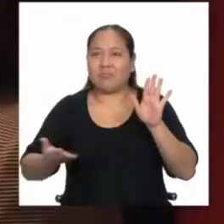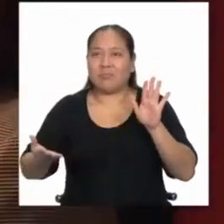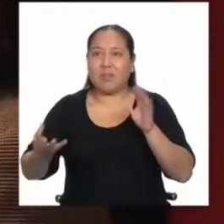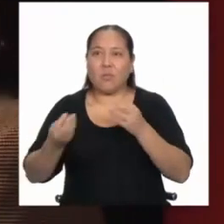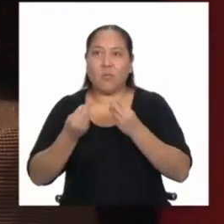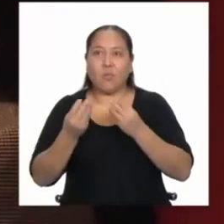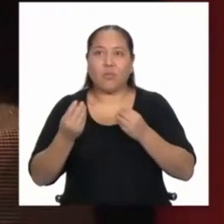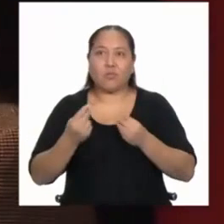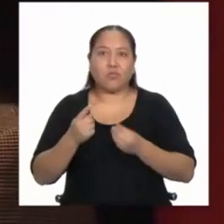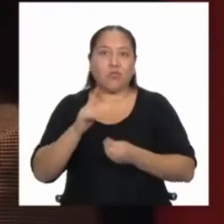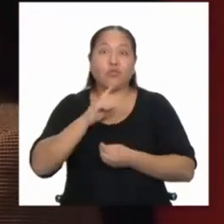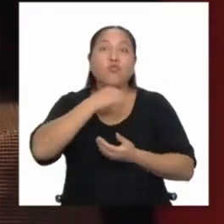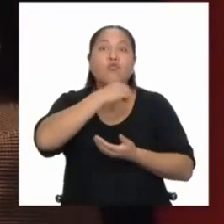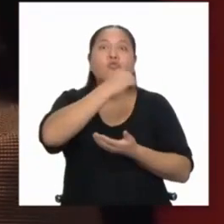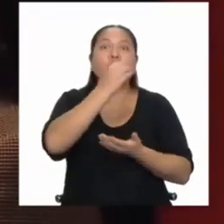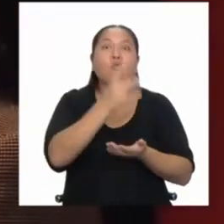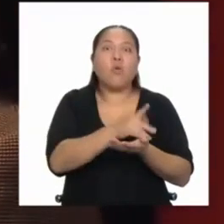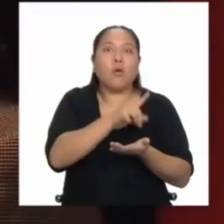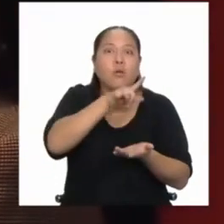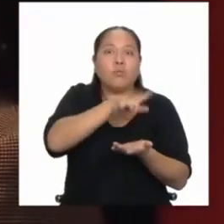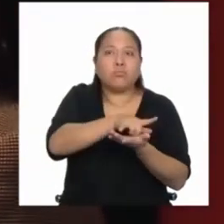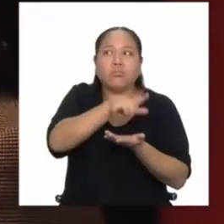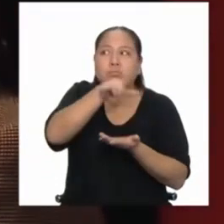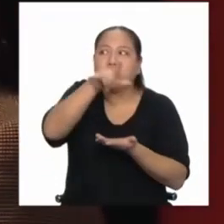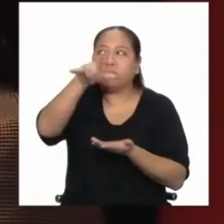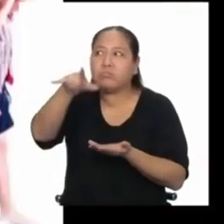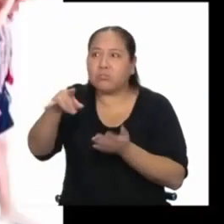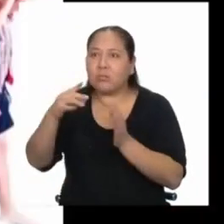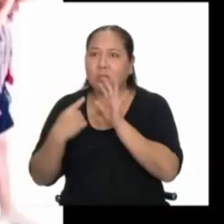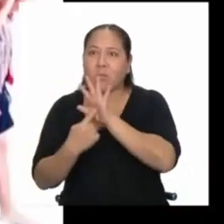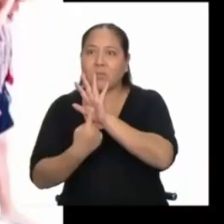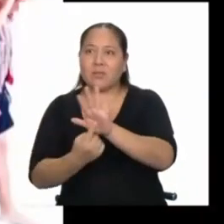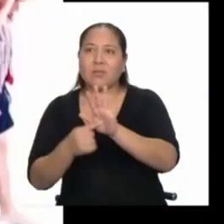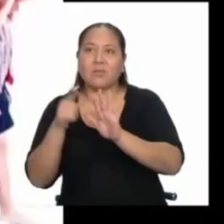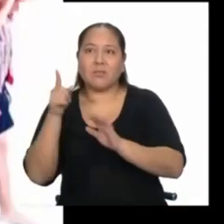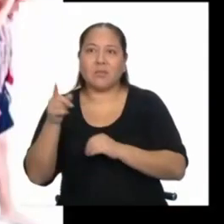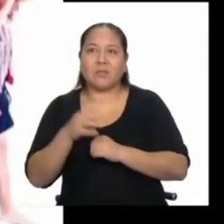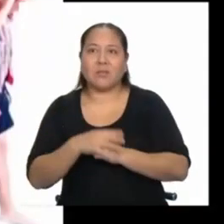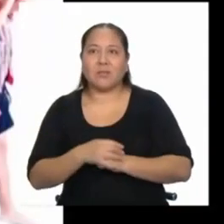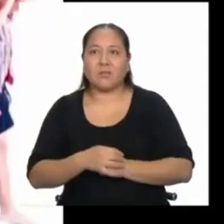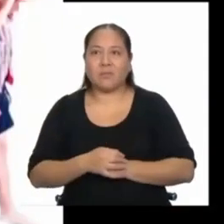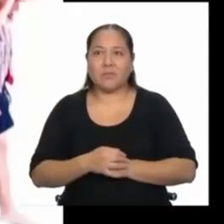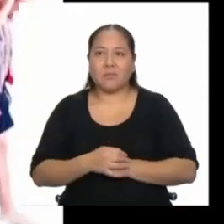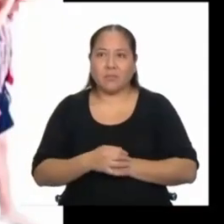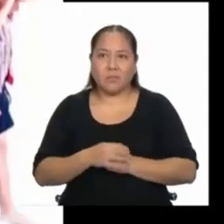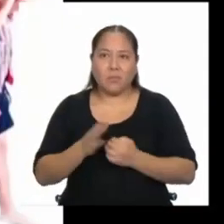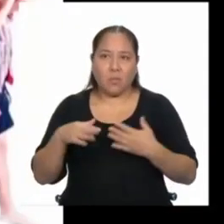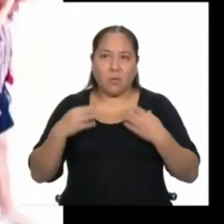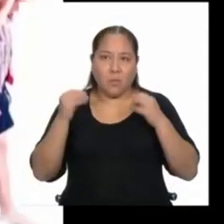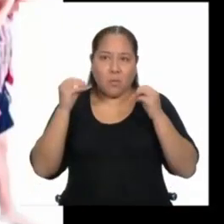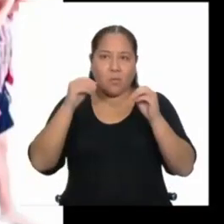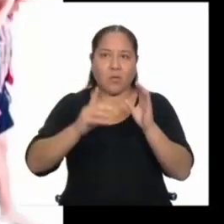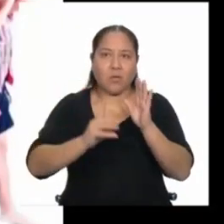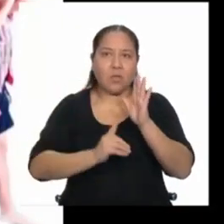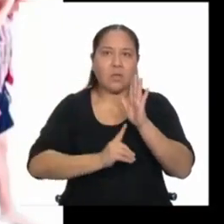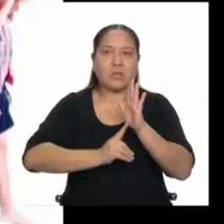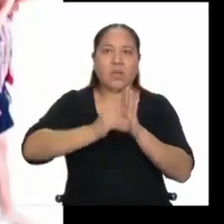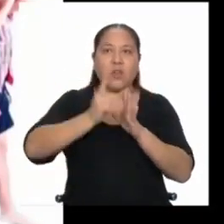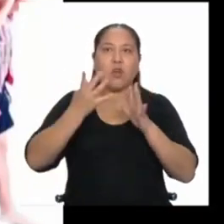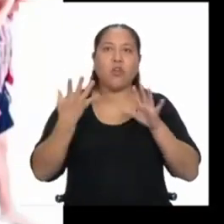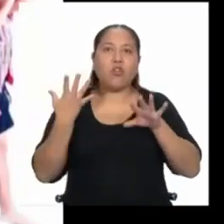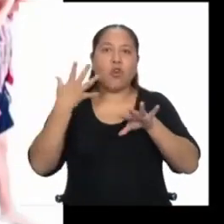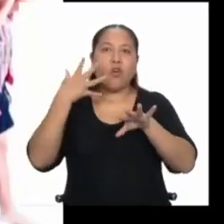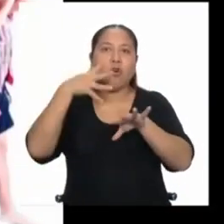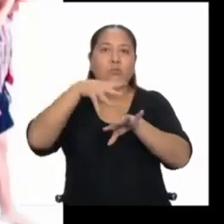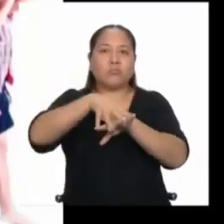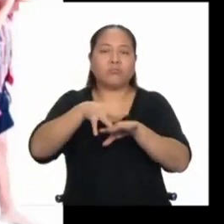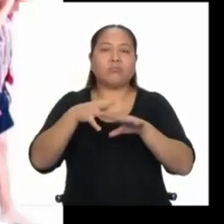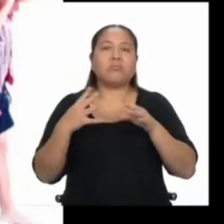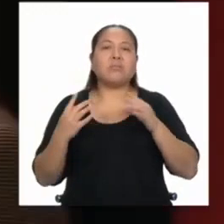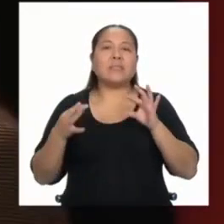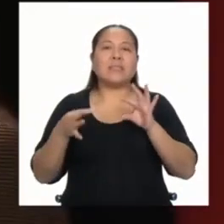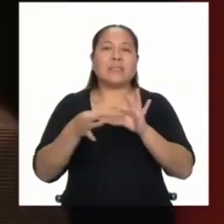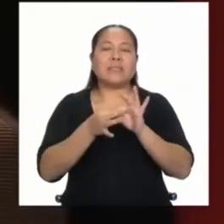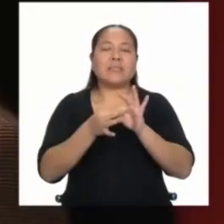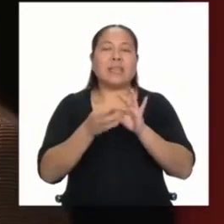nunca se habían subido a un avión cuando hemos ido a presentarnos ahí. ¿Podemos generar desarrollo e integración a través del arte?